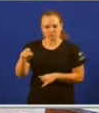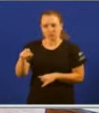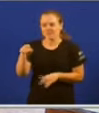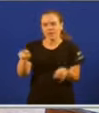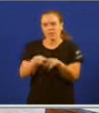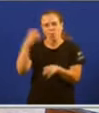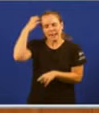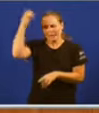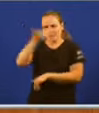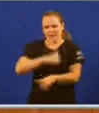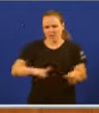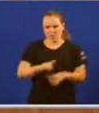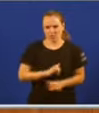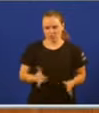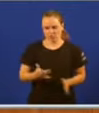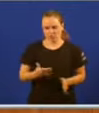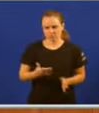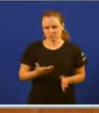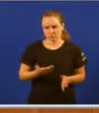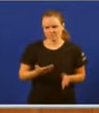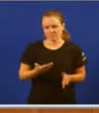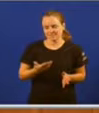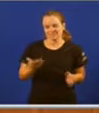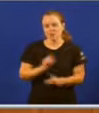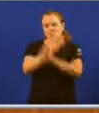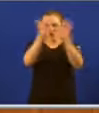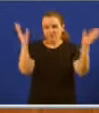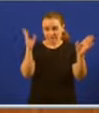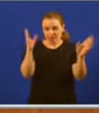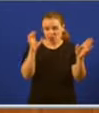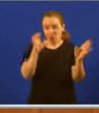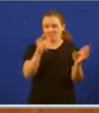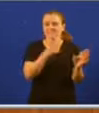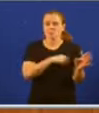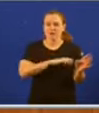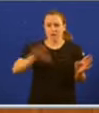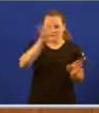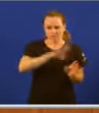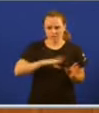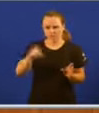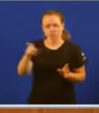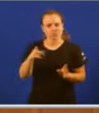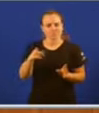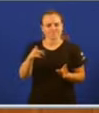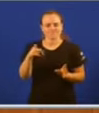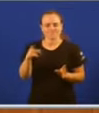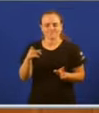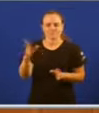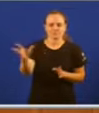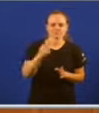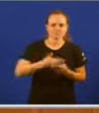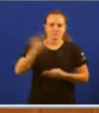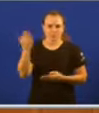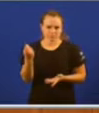temos o exemplo máis claro nos medios públicos do noso país que vostede ten secuestrados, convertidos no seu gabinete electoral,